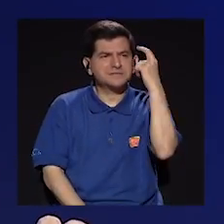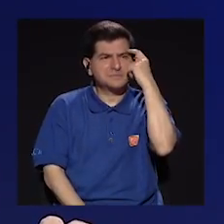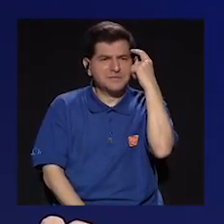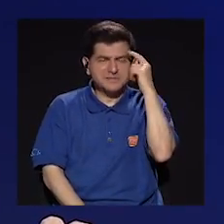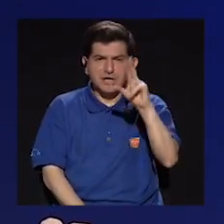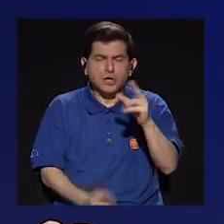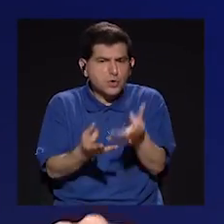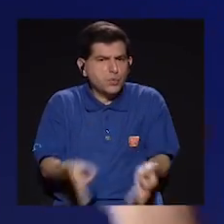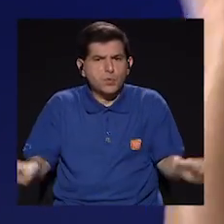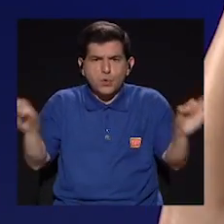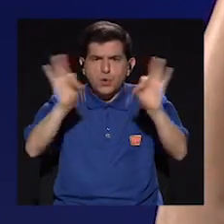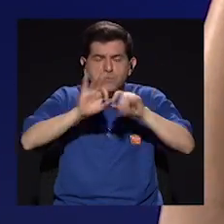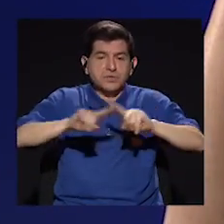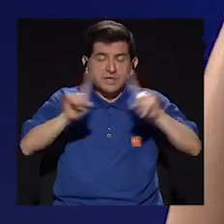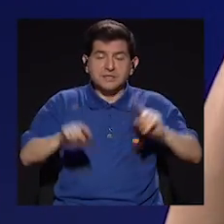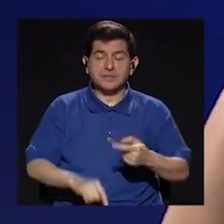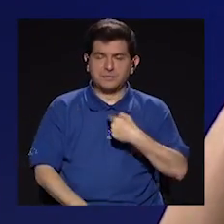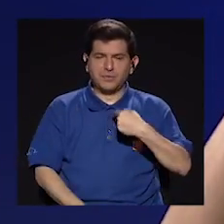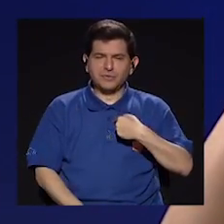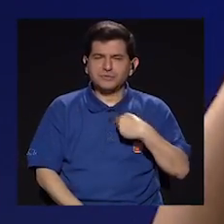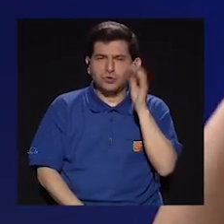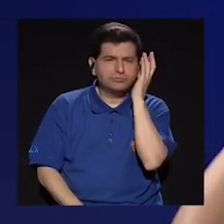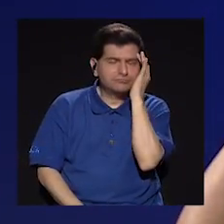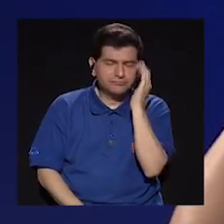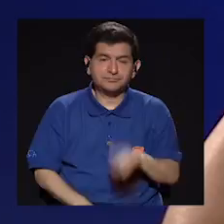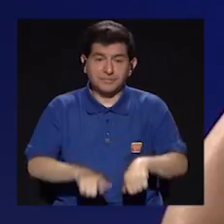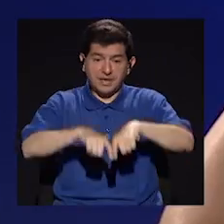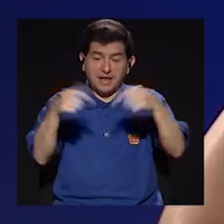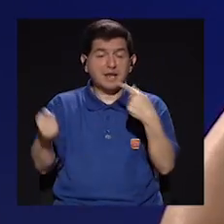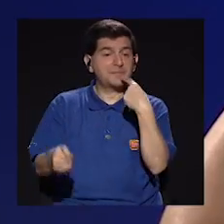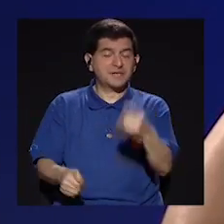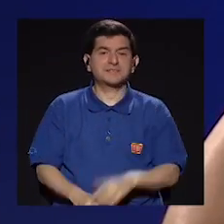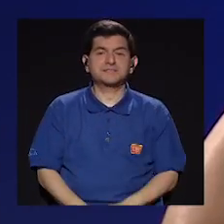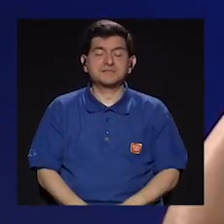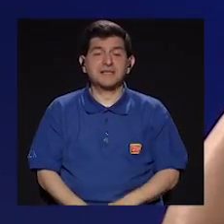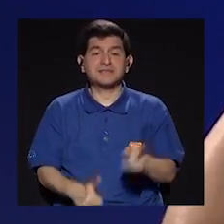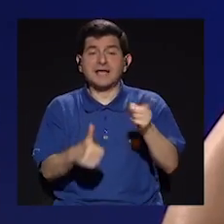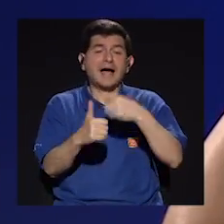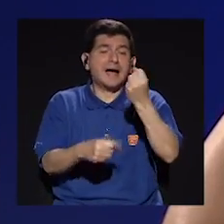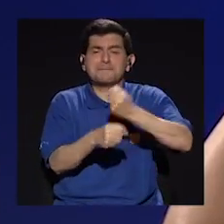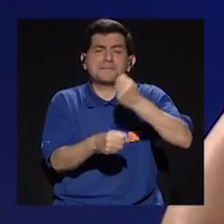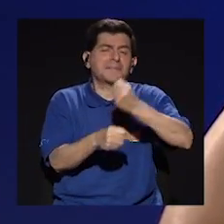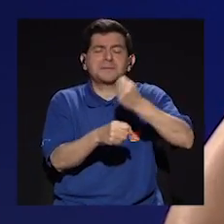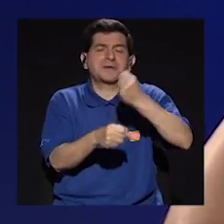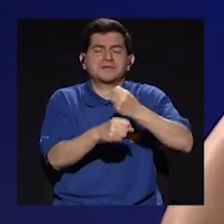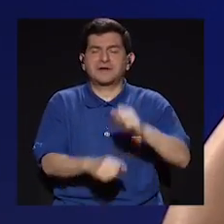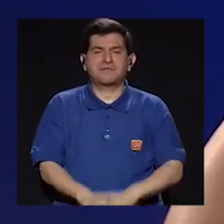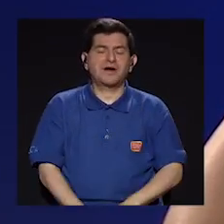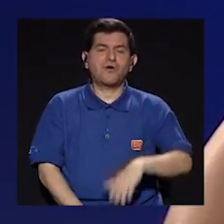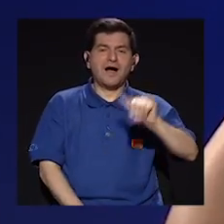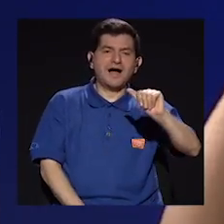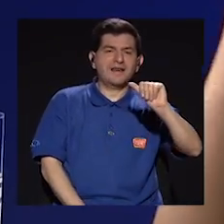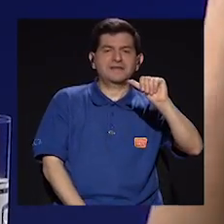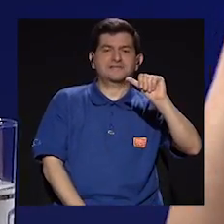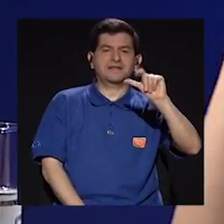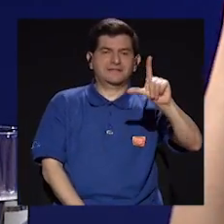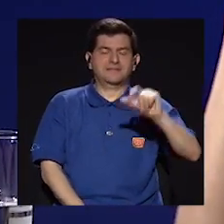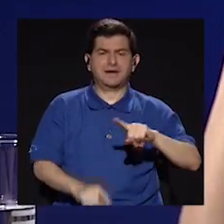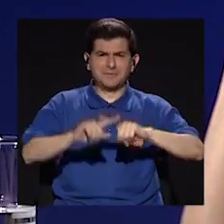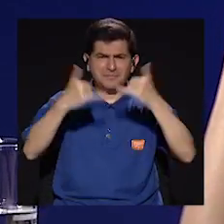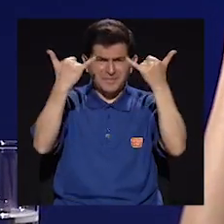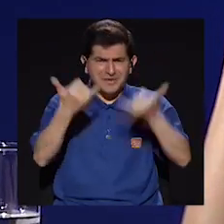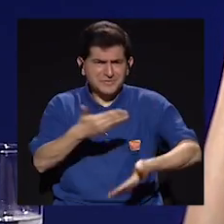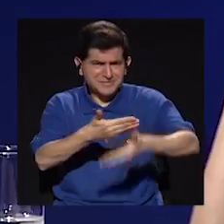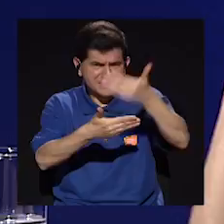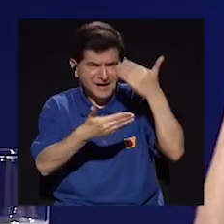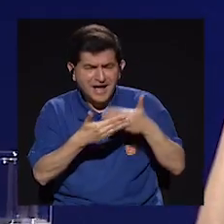pensarse que no es tan relevante, pero es una inquietud que tengo, porque en la prensa a se dice, bueno, la ópera prima, ¿verdad? De Alexandra Latichet, pero